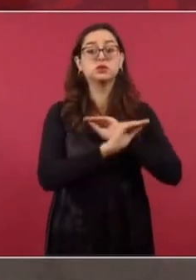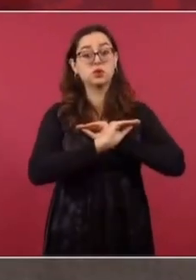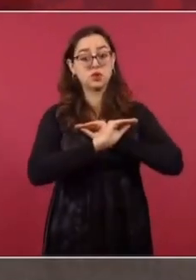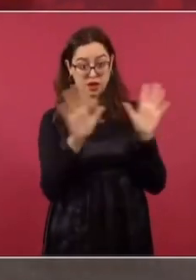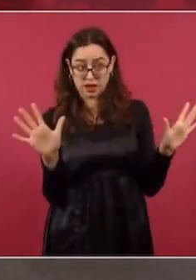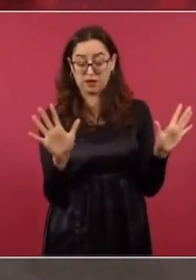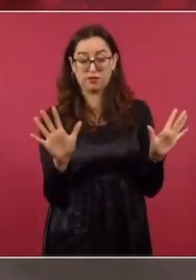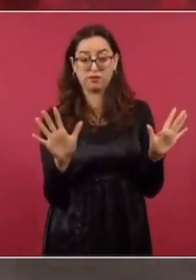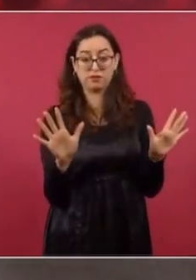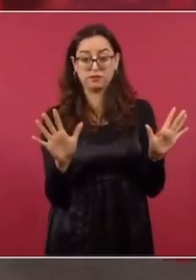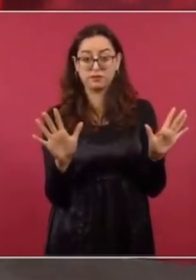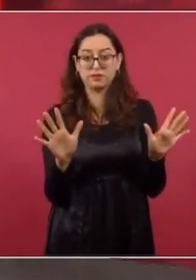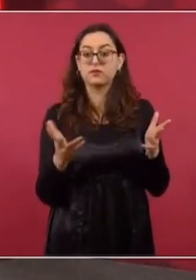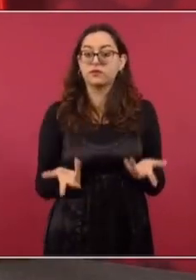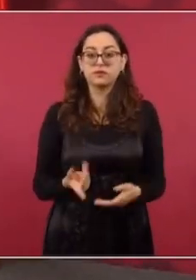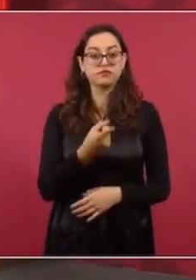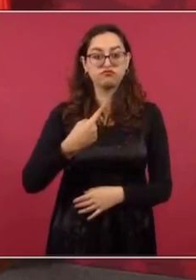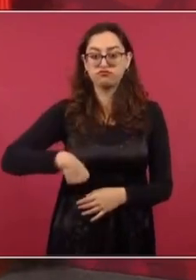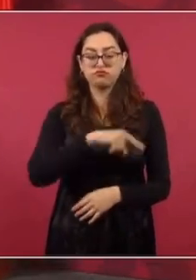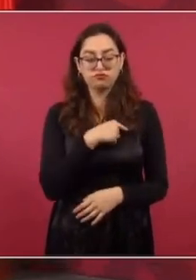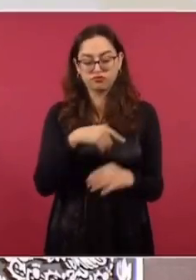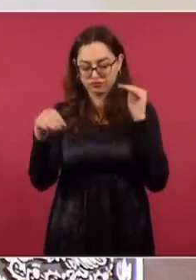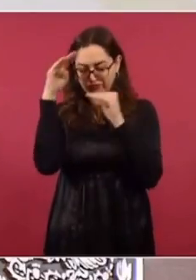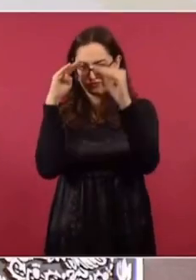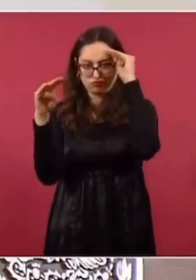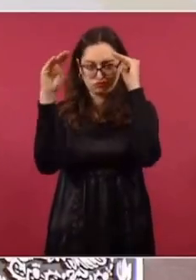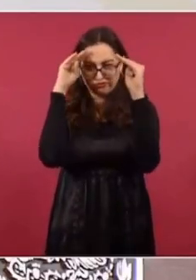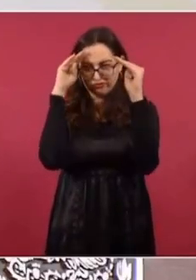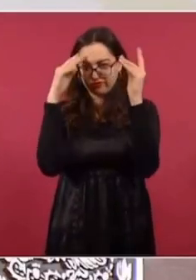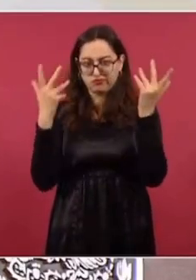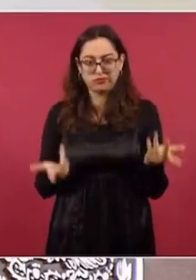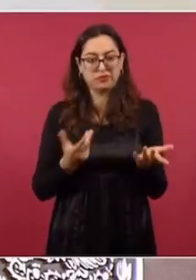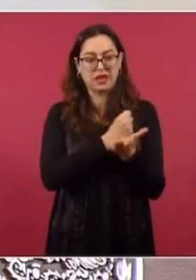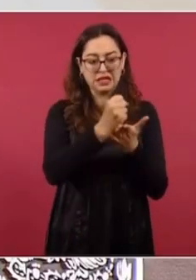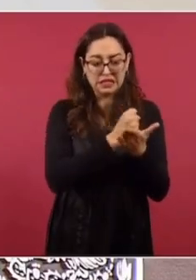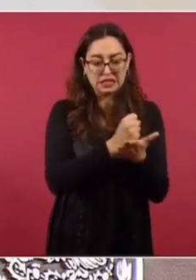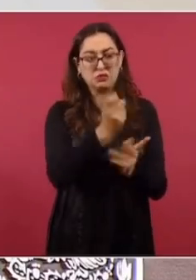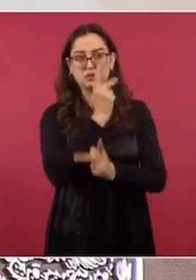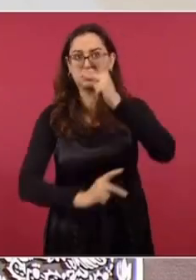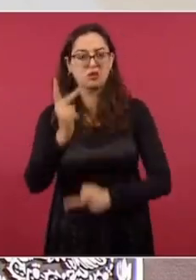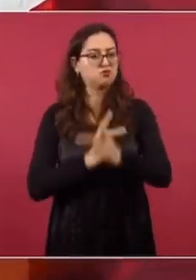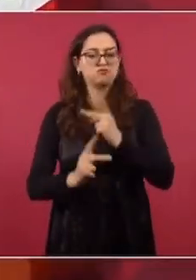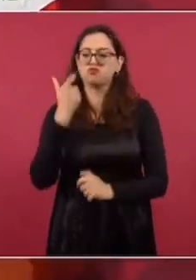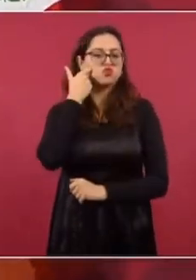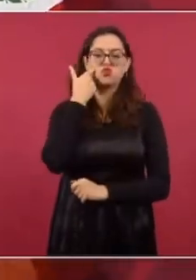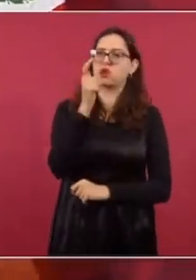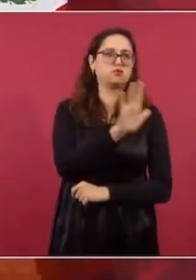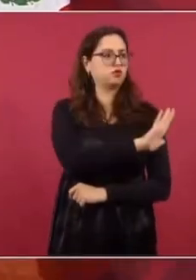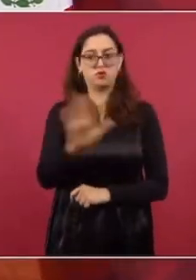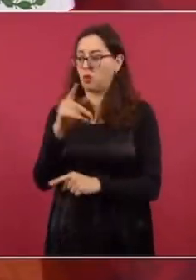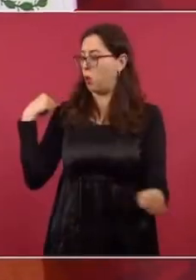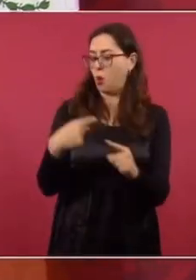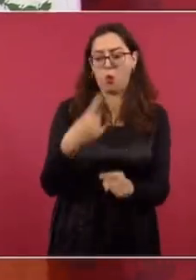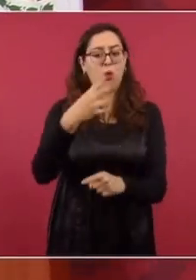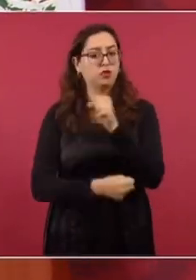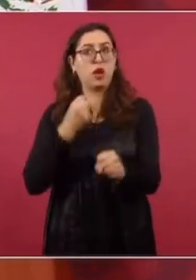establecer ningún compromiso, ni contratar deuda, no lo hemos hecho, que solamente